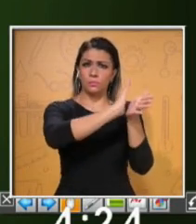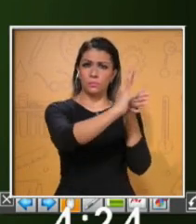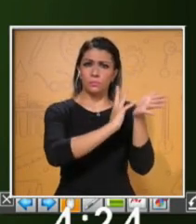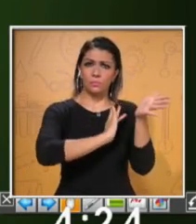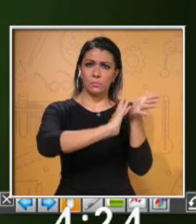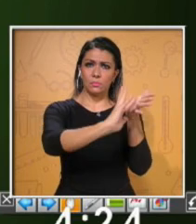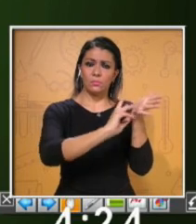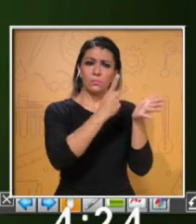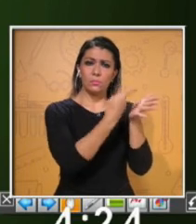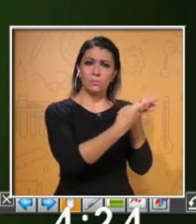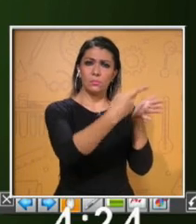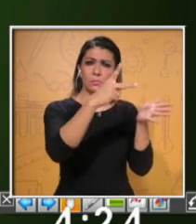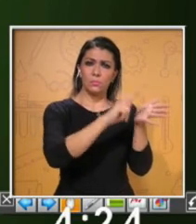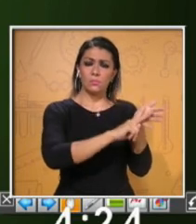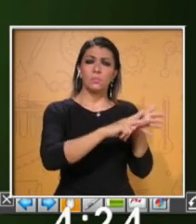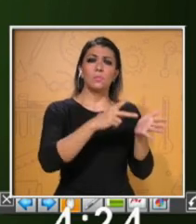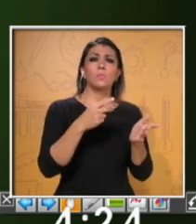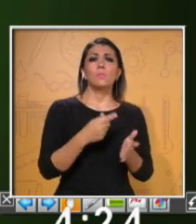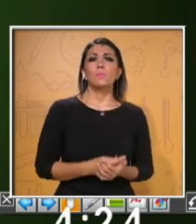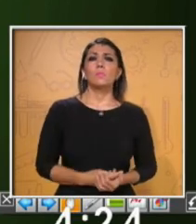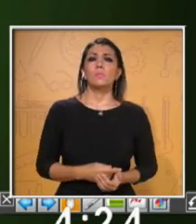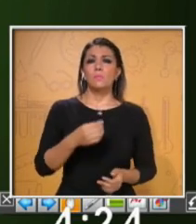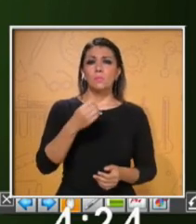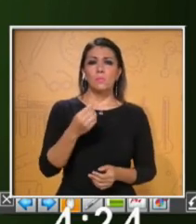ambos idiomas. Están en inglés y en español.